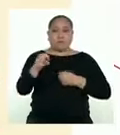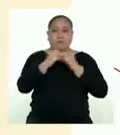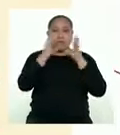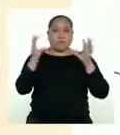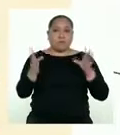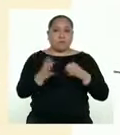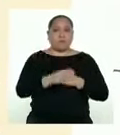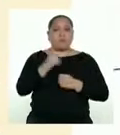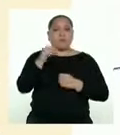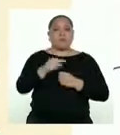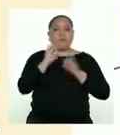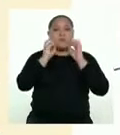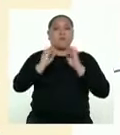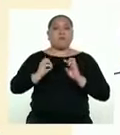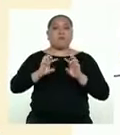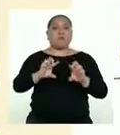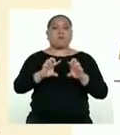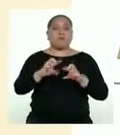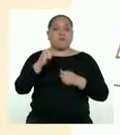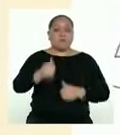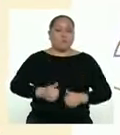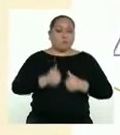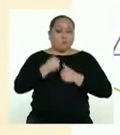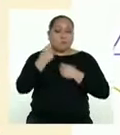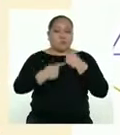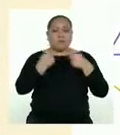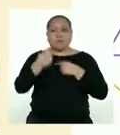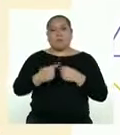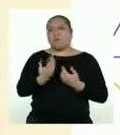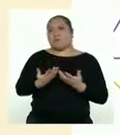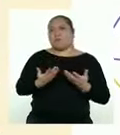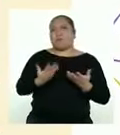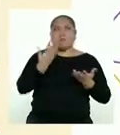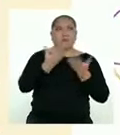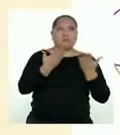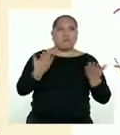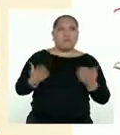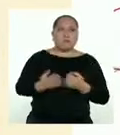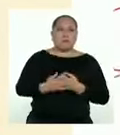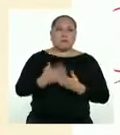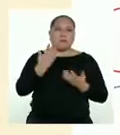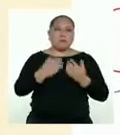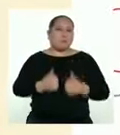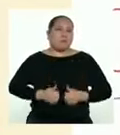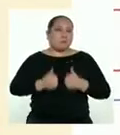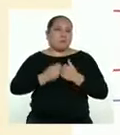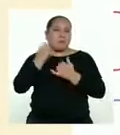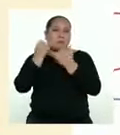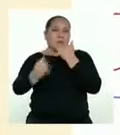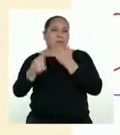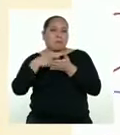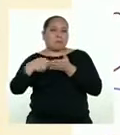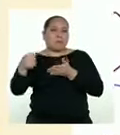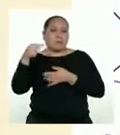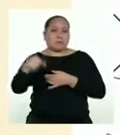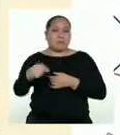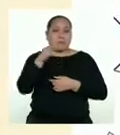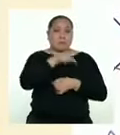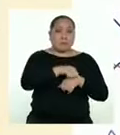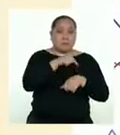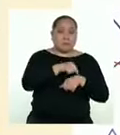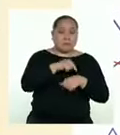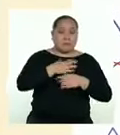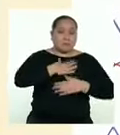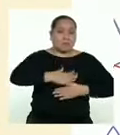constituyen una oportunidad para vivir diariamente situaciones que suelen reservarse para el fin de semana. Procura que estos momentos